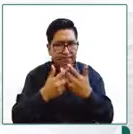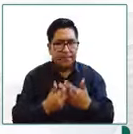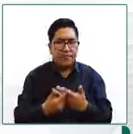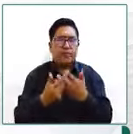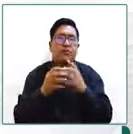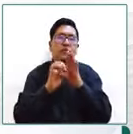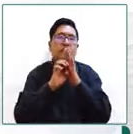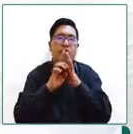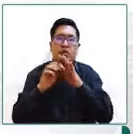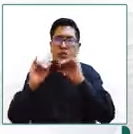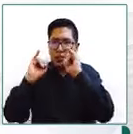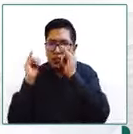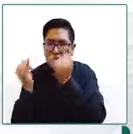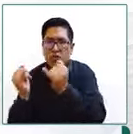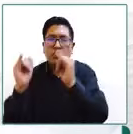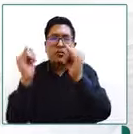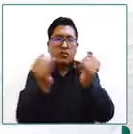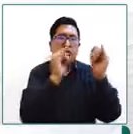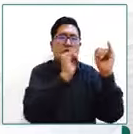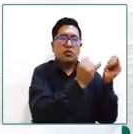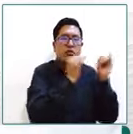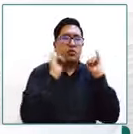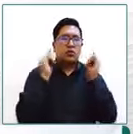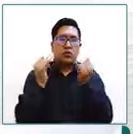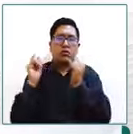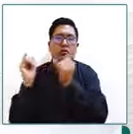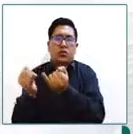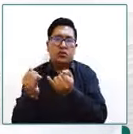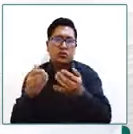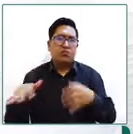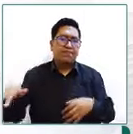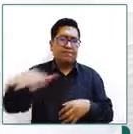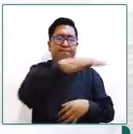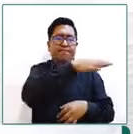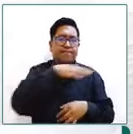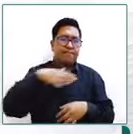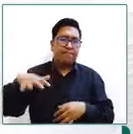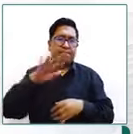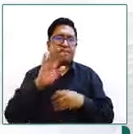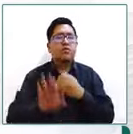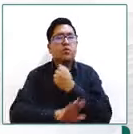diferentes instituciones del sistema de protección